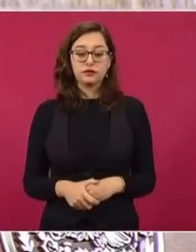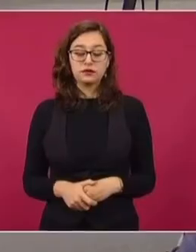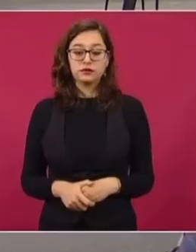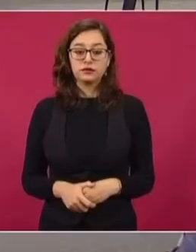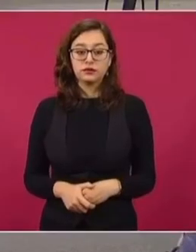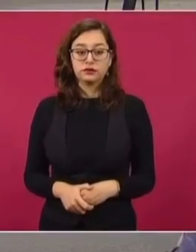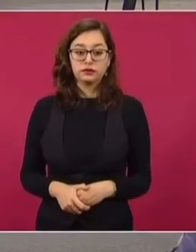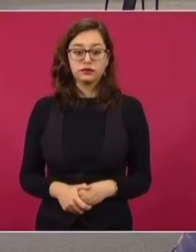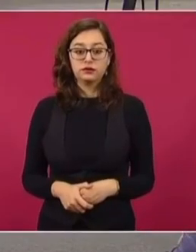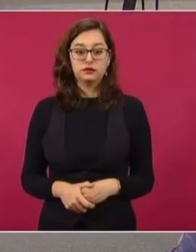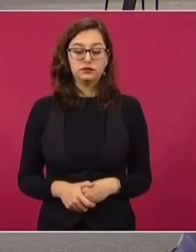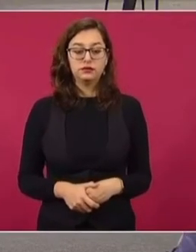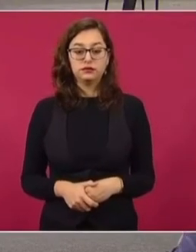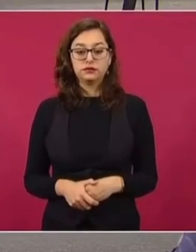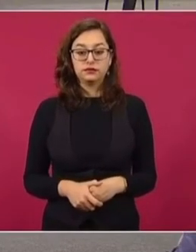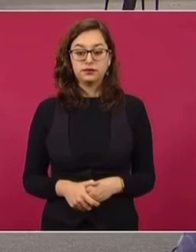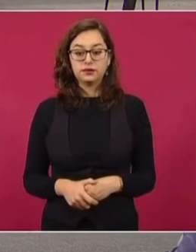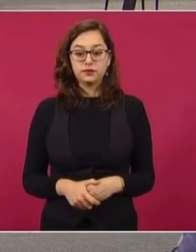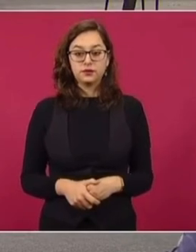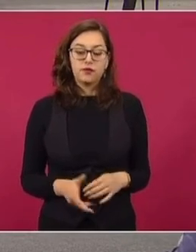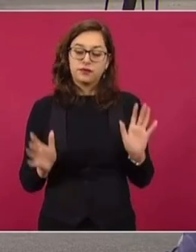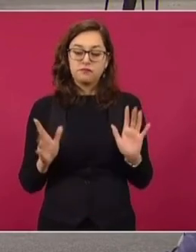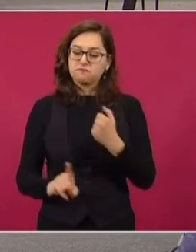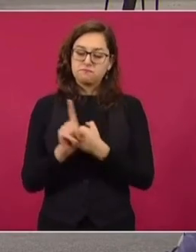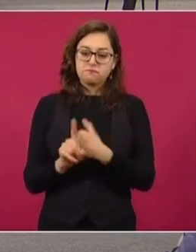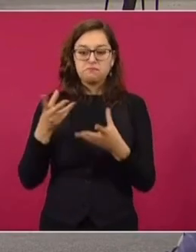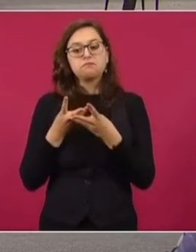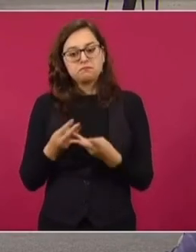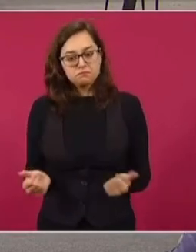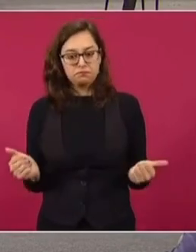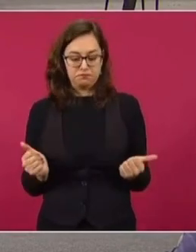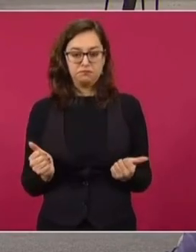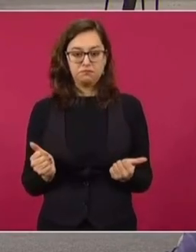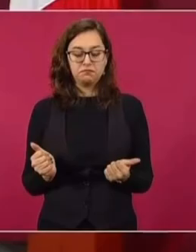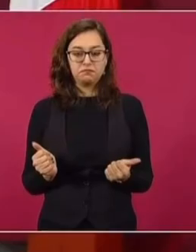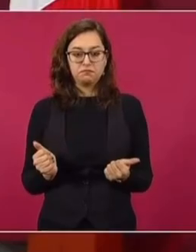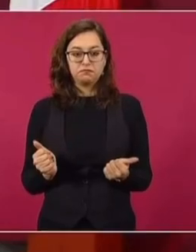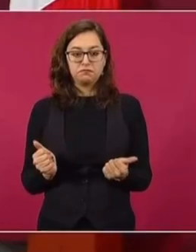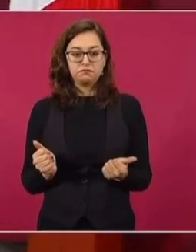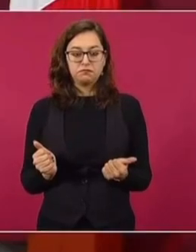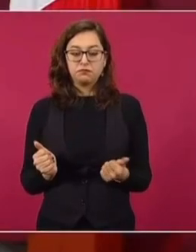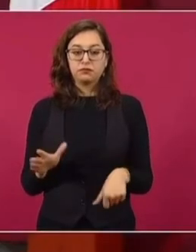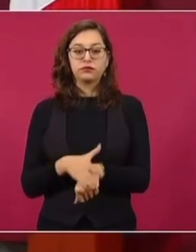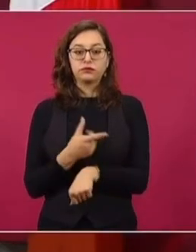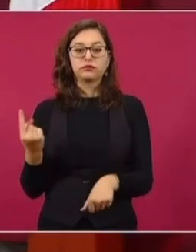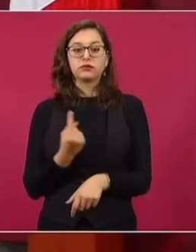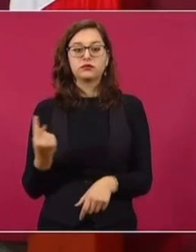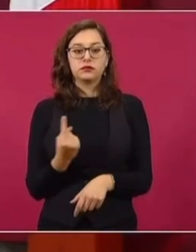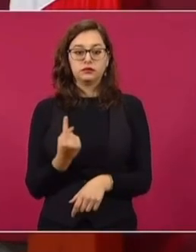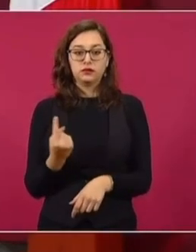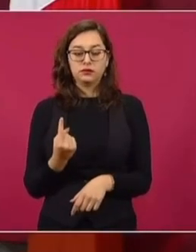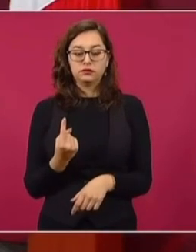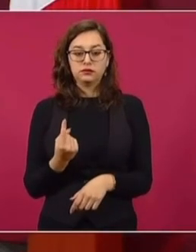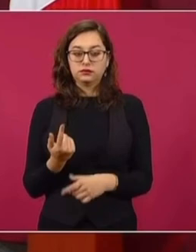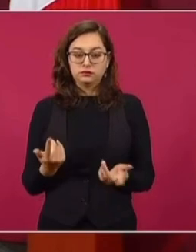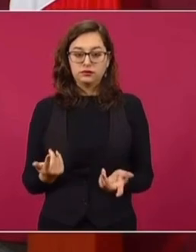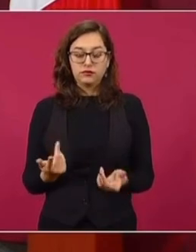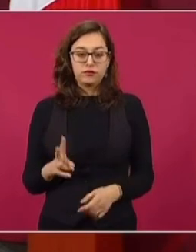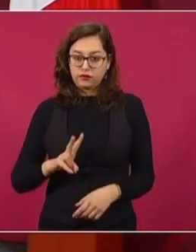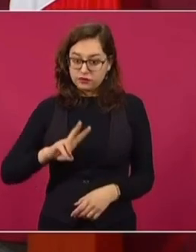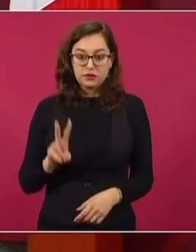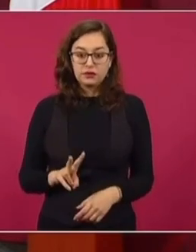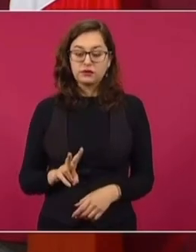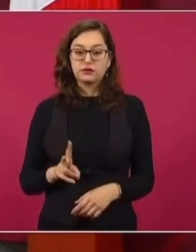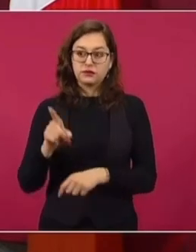resolver esto de la mejor forma posible, porque se va degradando